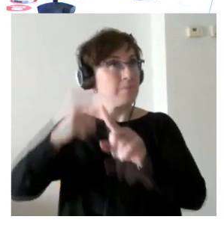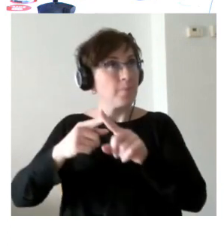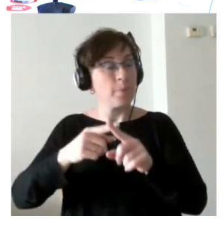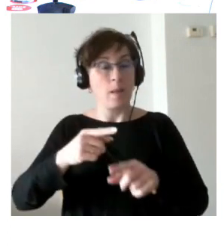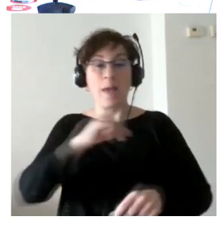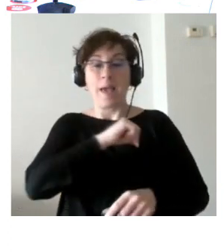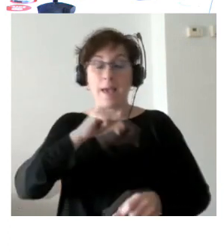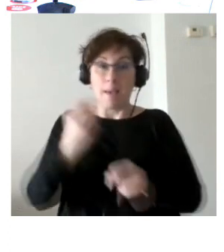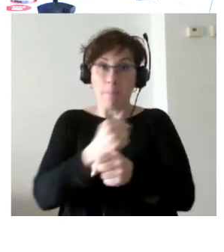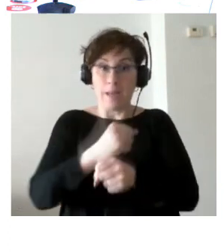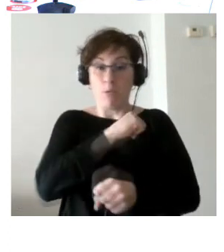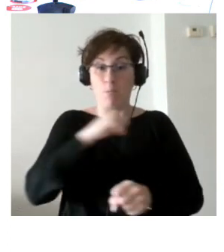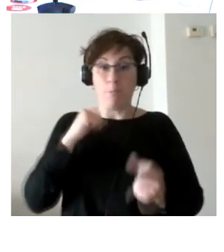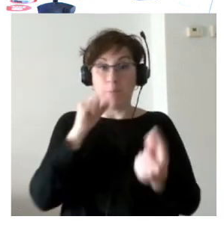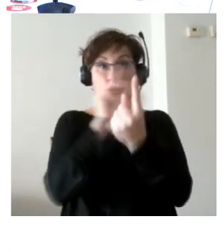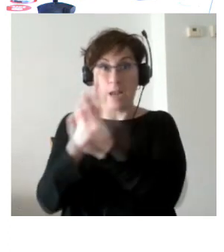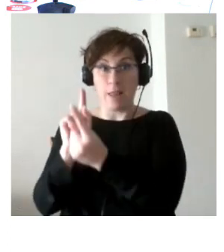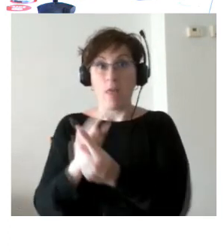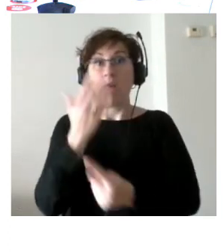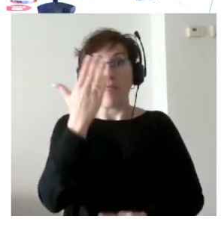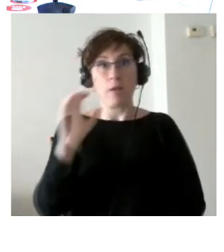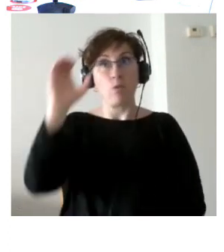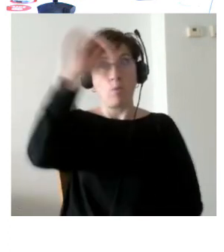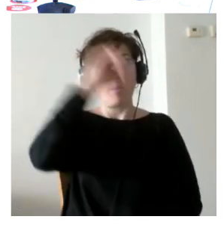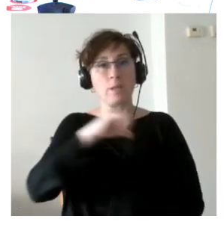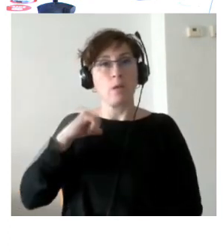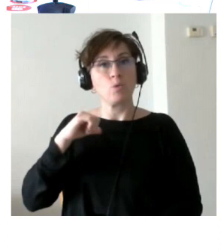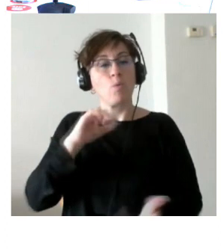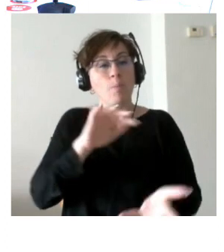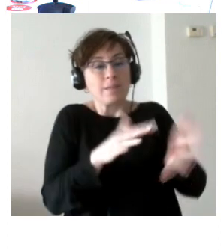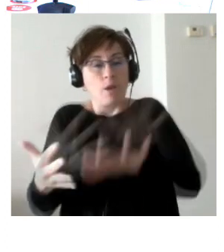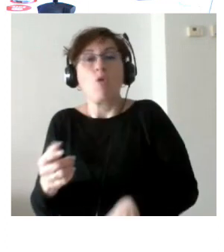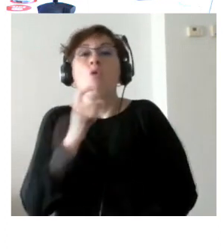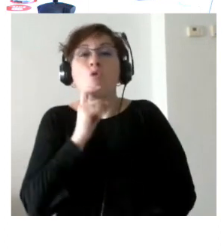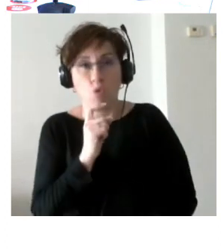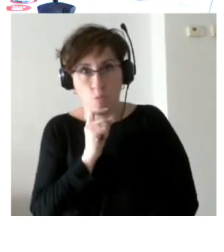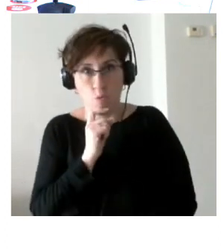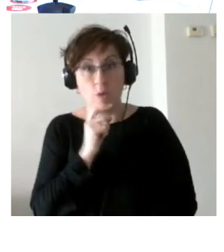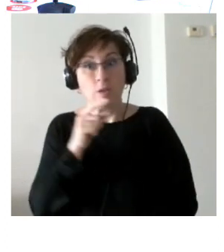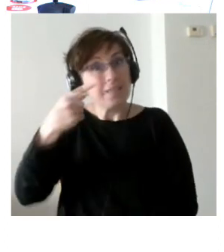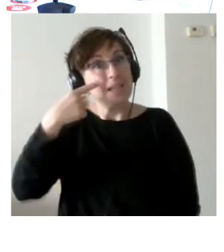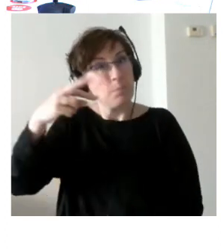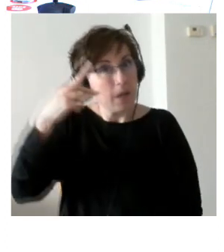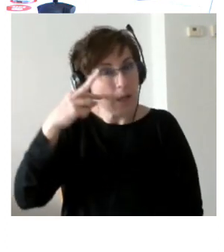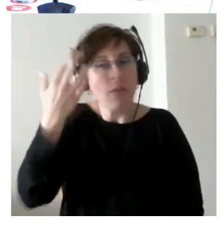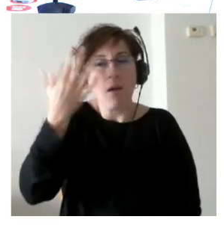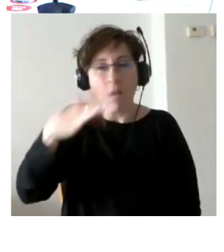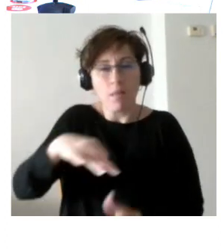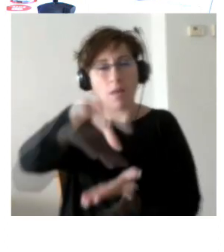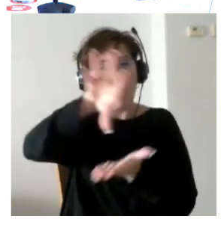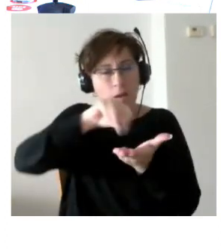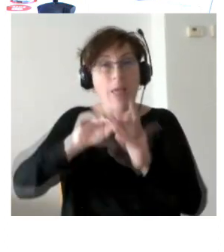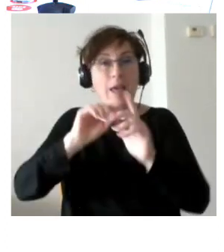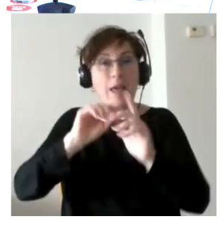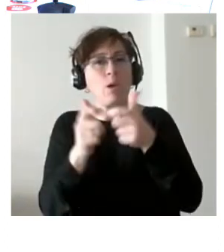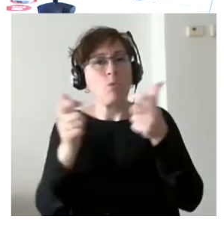personalizado en cinco comunidades autónomas desde ahí desde esa experiencia y de esas reuniones que teníamos mensualmente donde